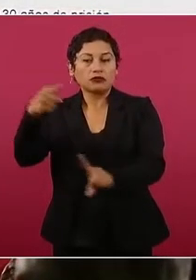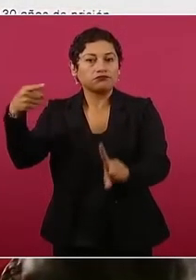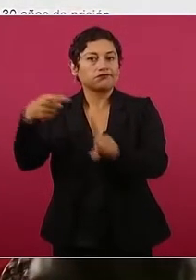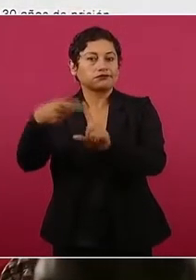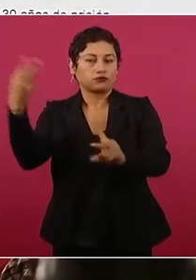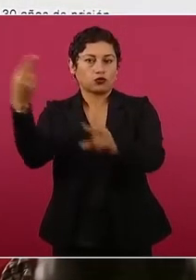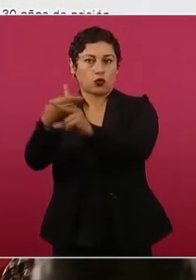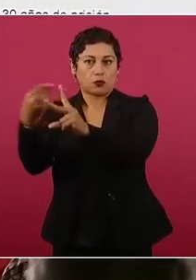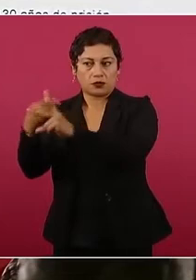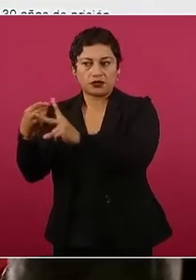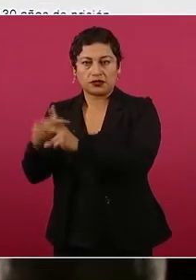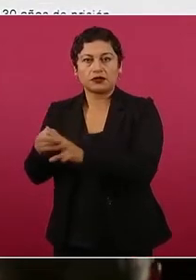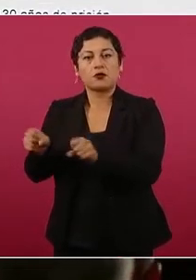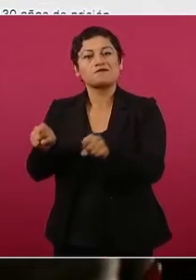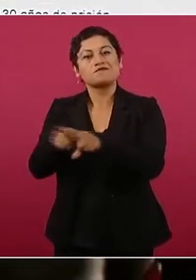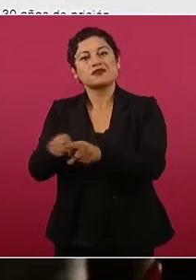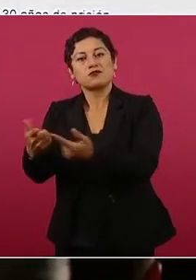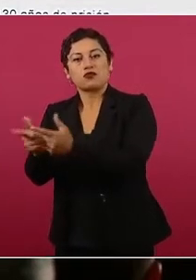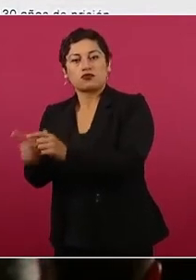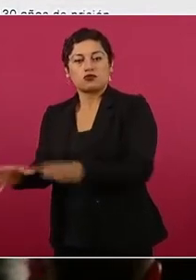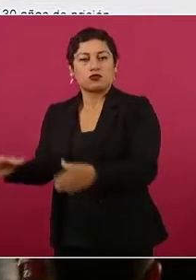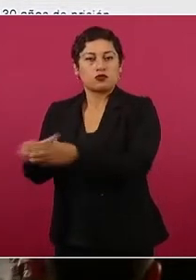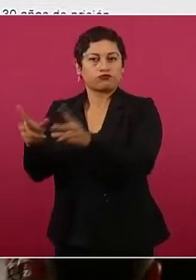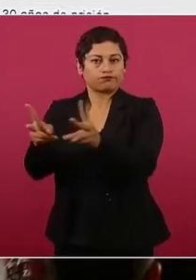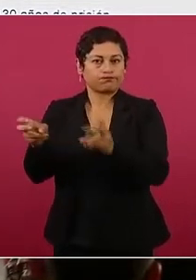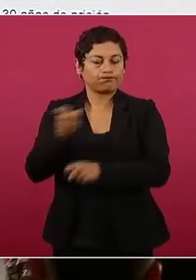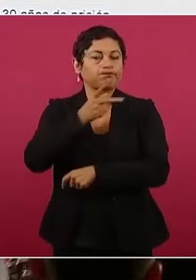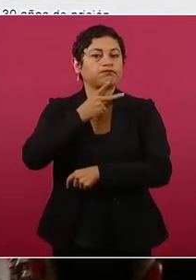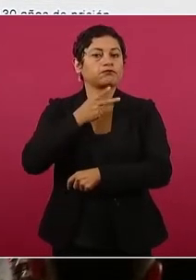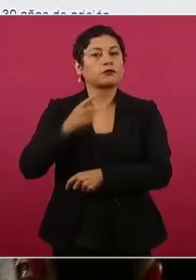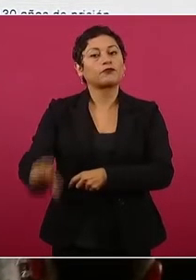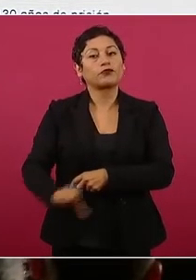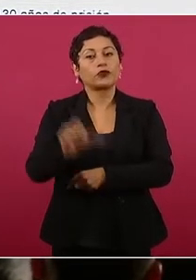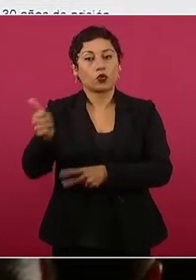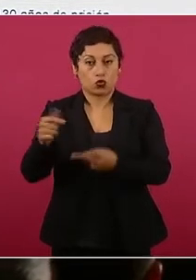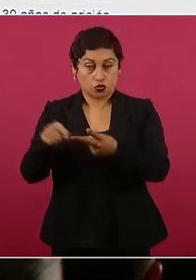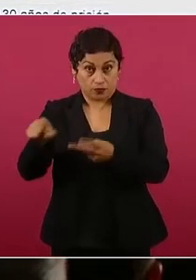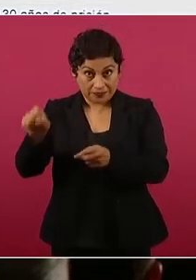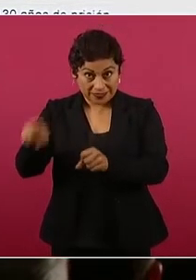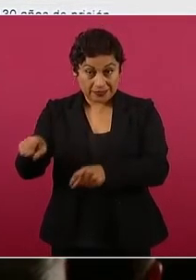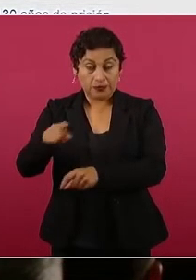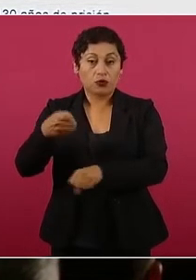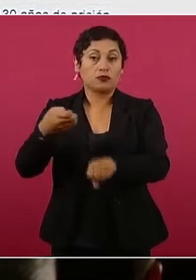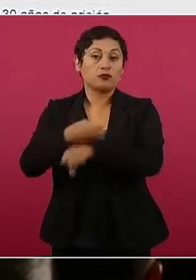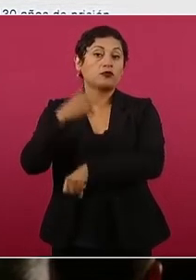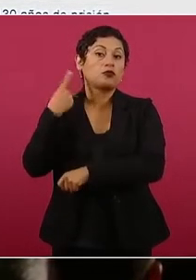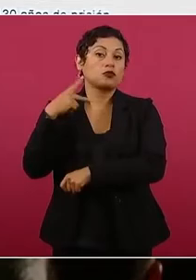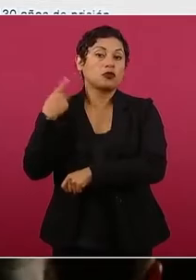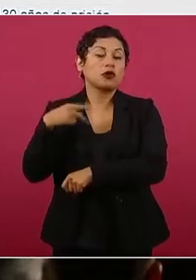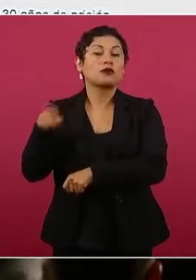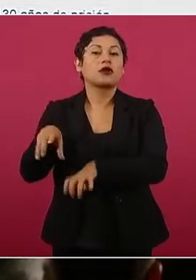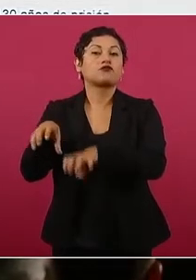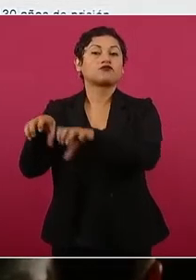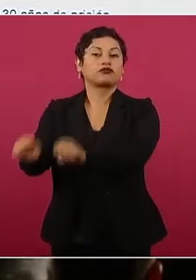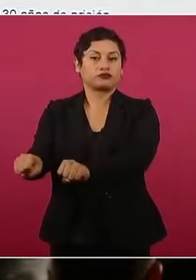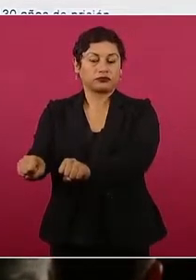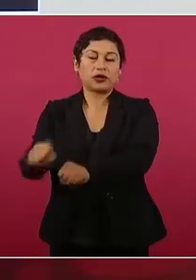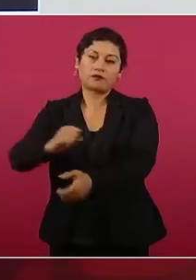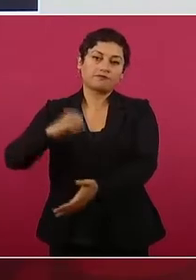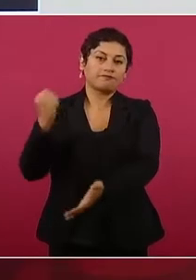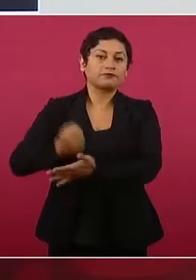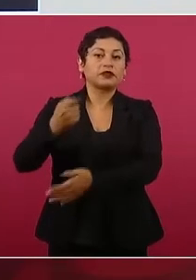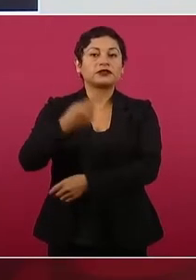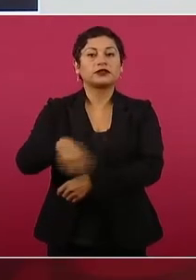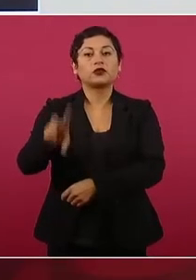en el huachicol. También en Puebla se logró la sentencia condenatoria por 130 años de prisión a